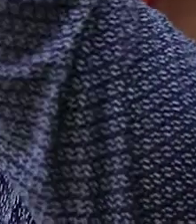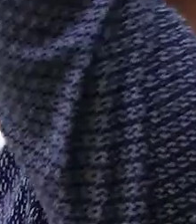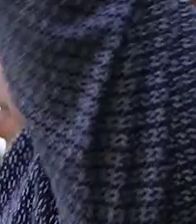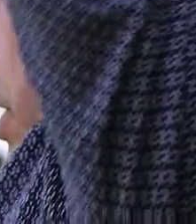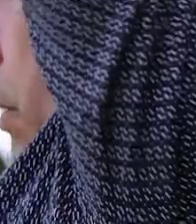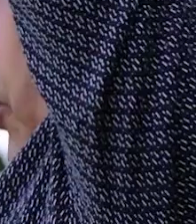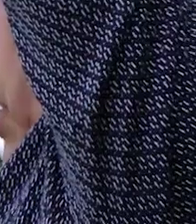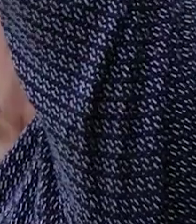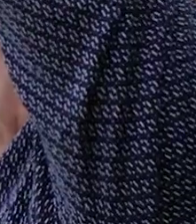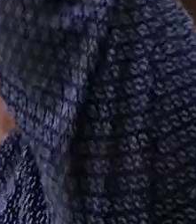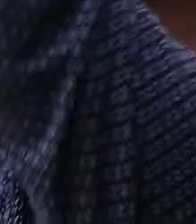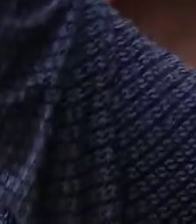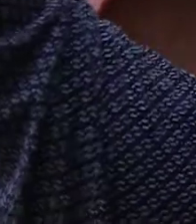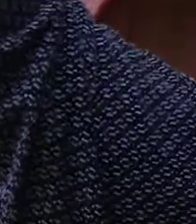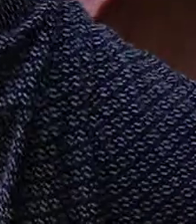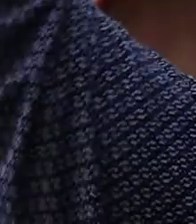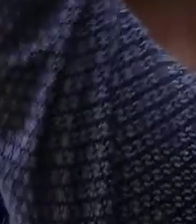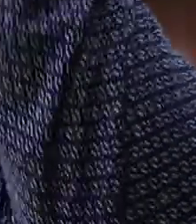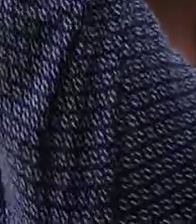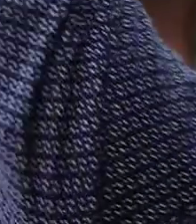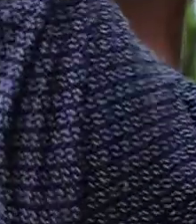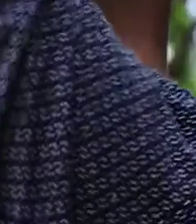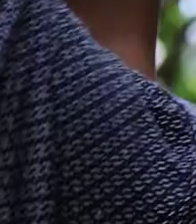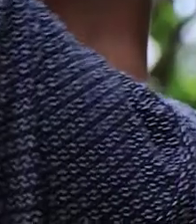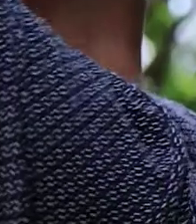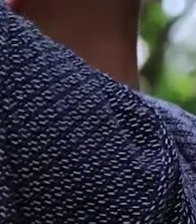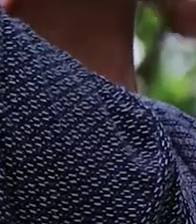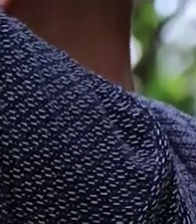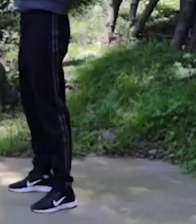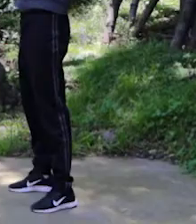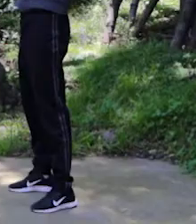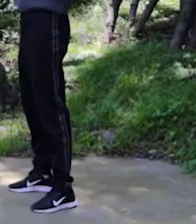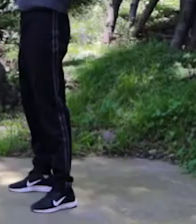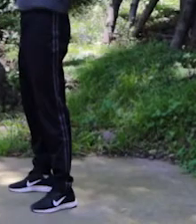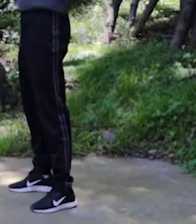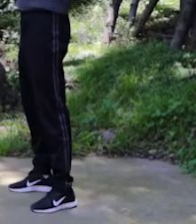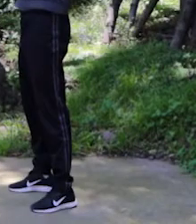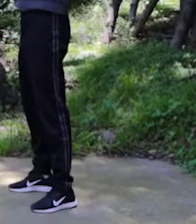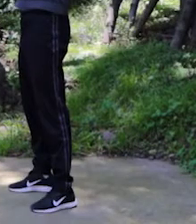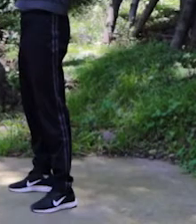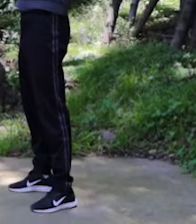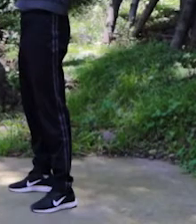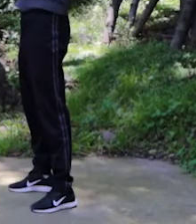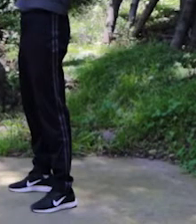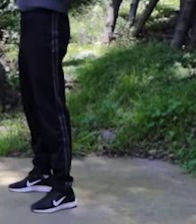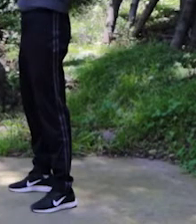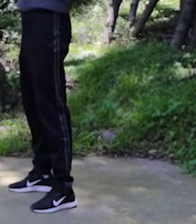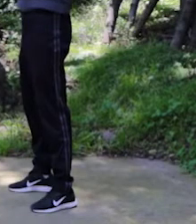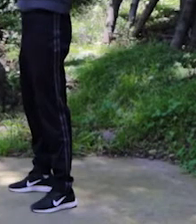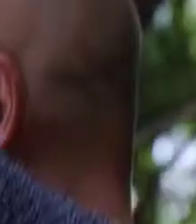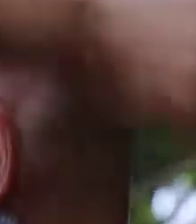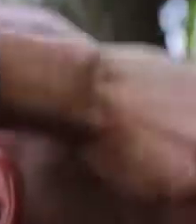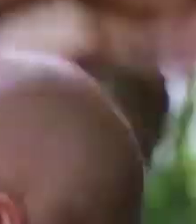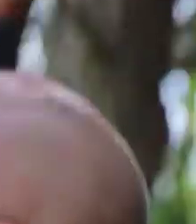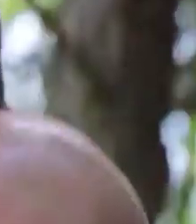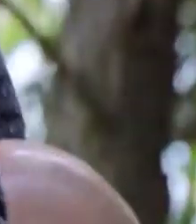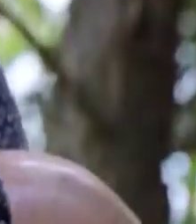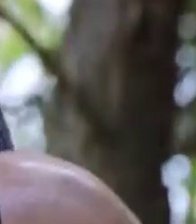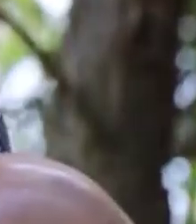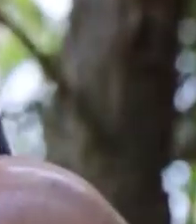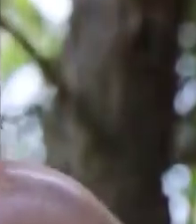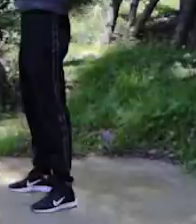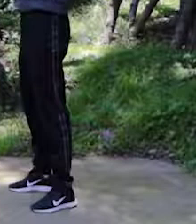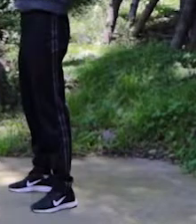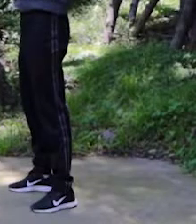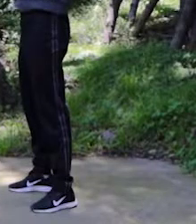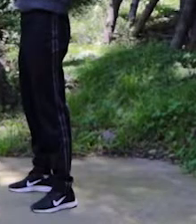si quisiéramos alcanzar el cielo. Venga. Uno. Eso. Perfecto. Con fuerza, que se vea. Bien, Jair. Muy